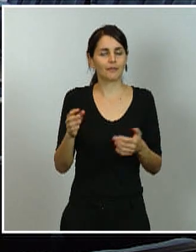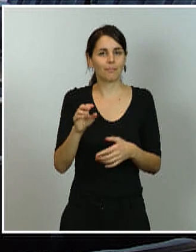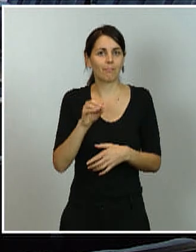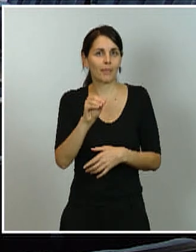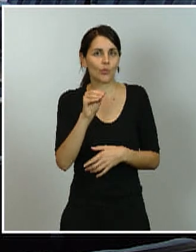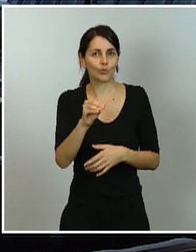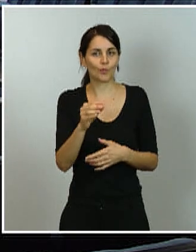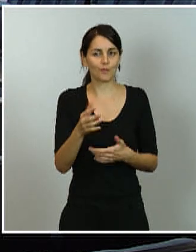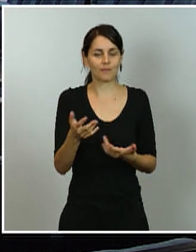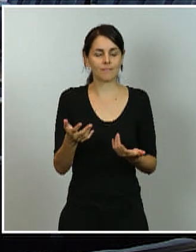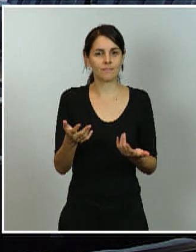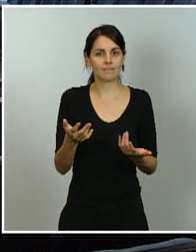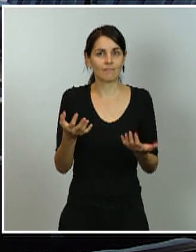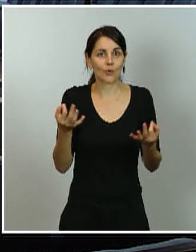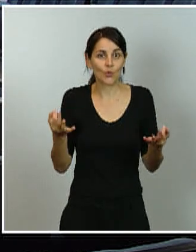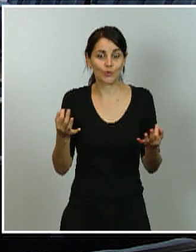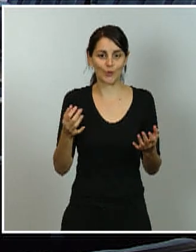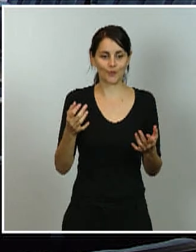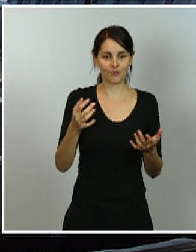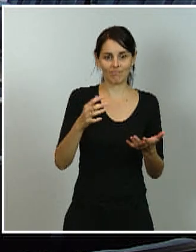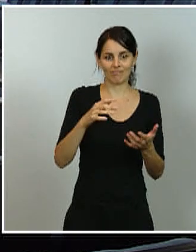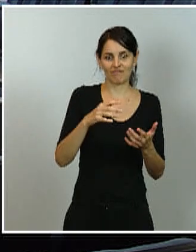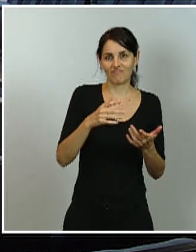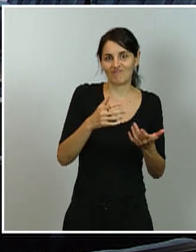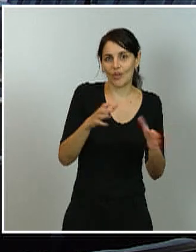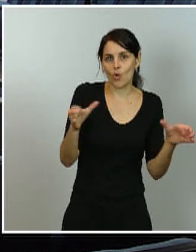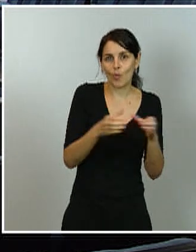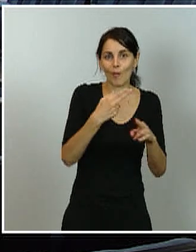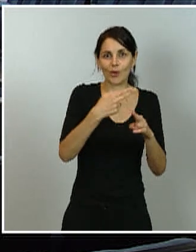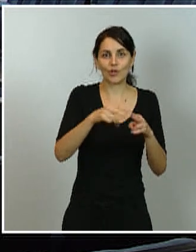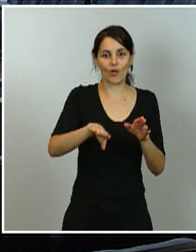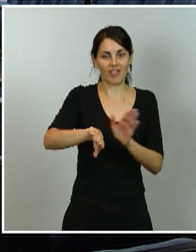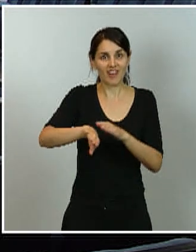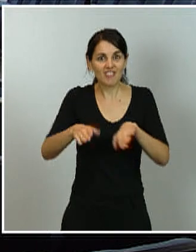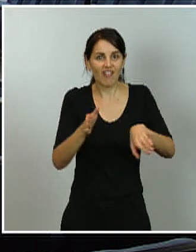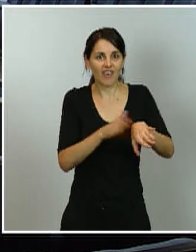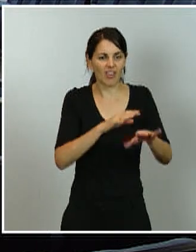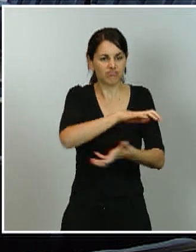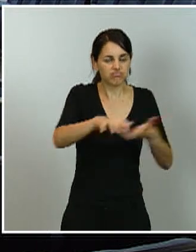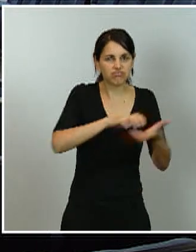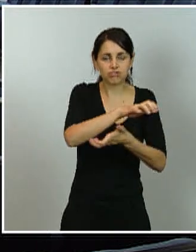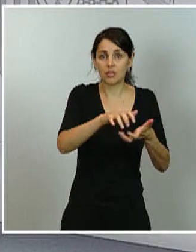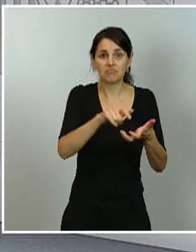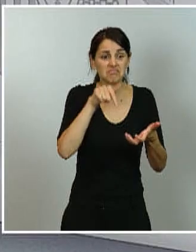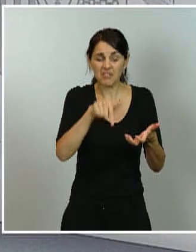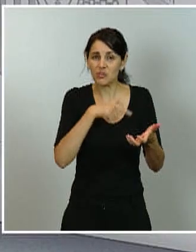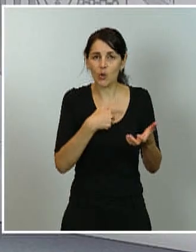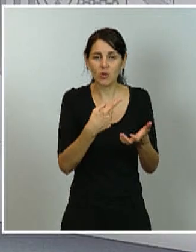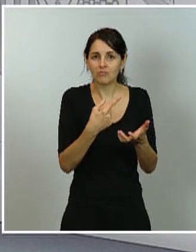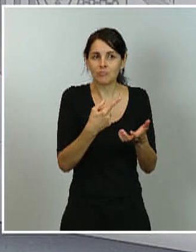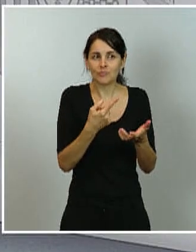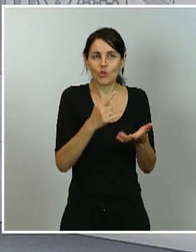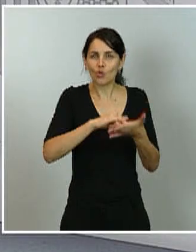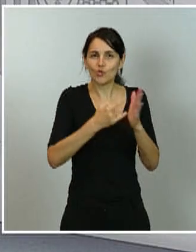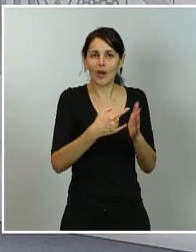estas diferencias entre izquierda y derecha en una situación de tal gravedad? ¿Cuál es la razón que cree usted y que